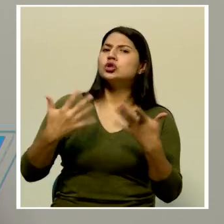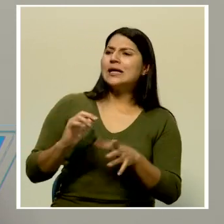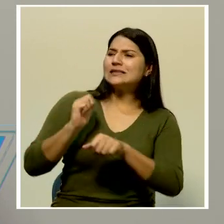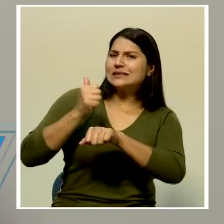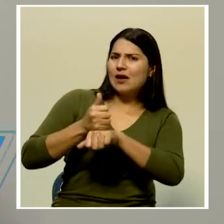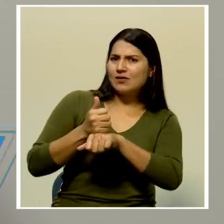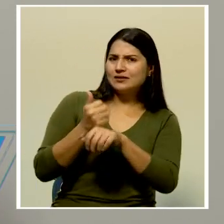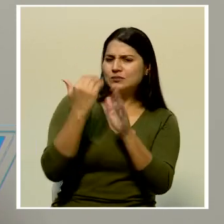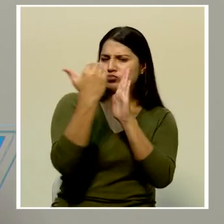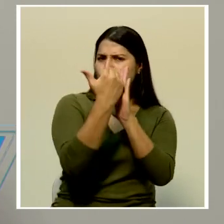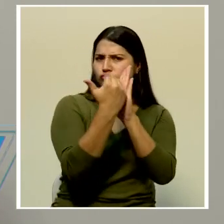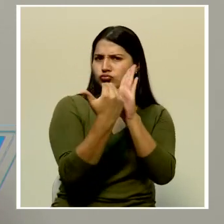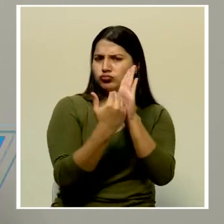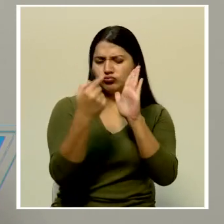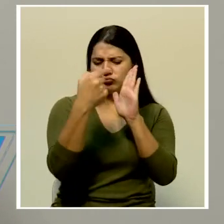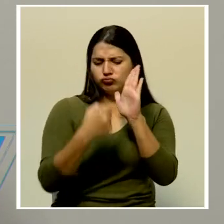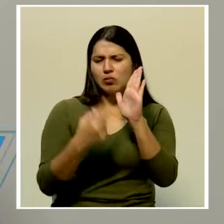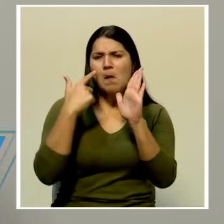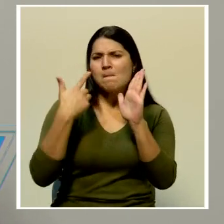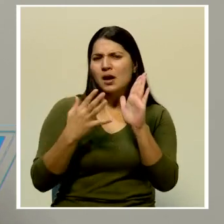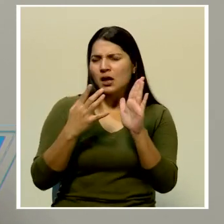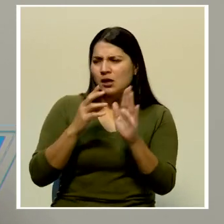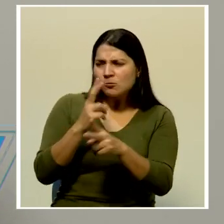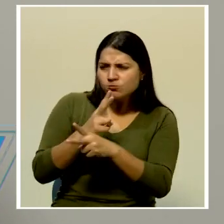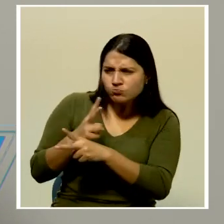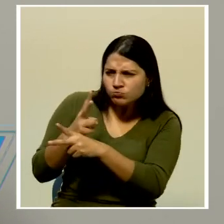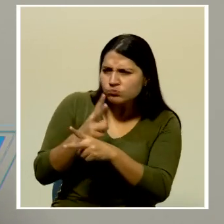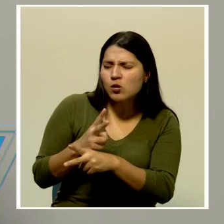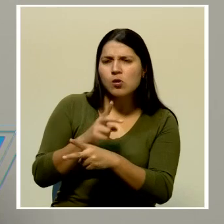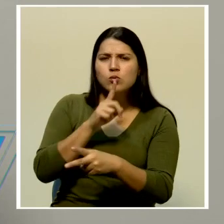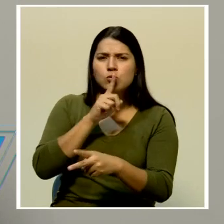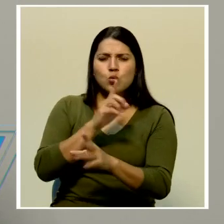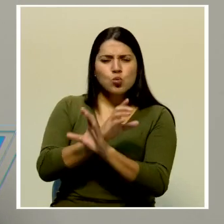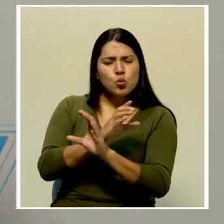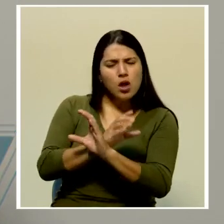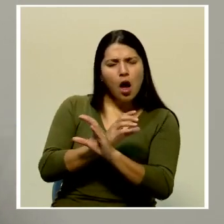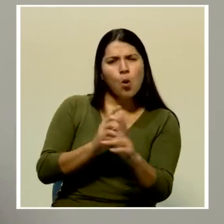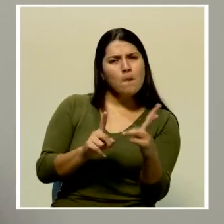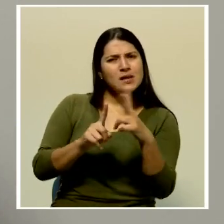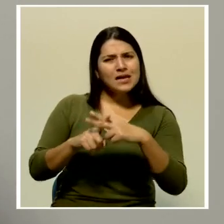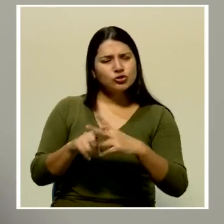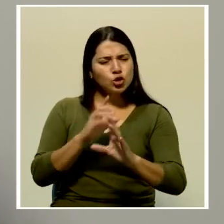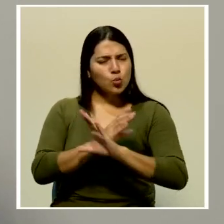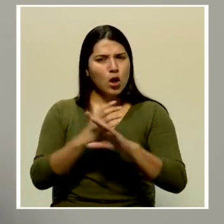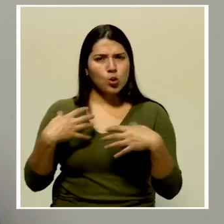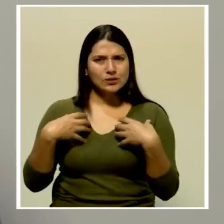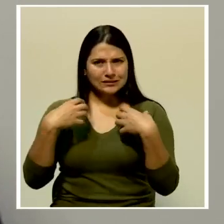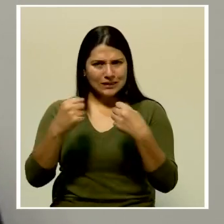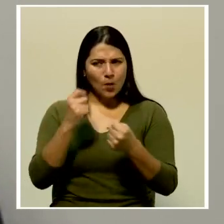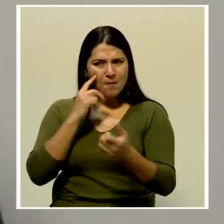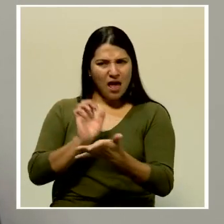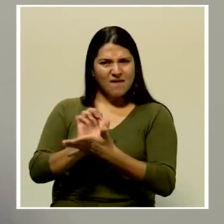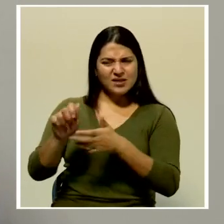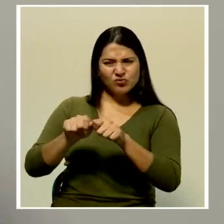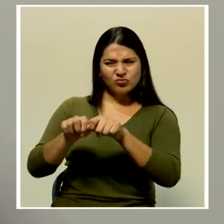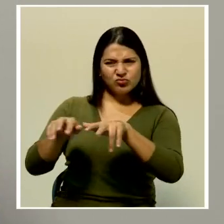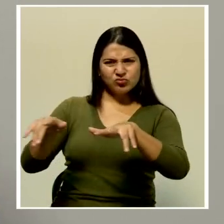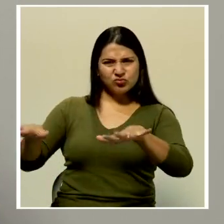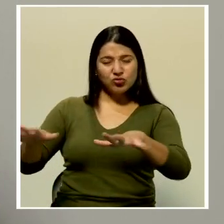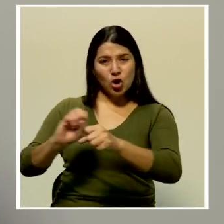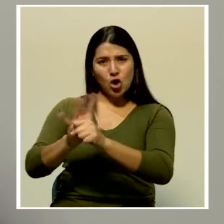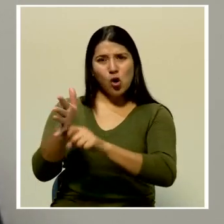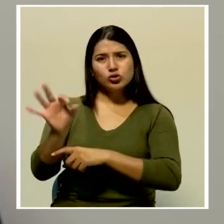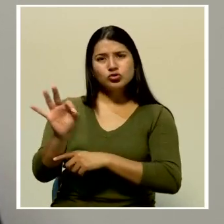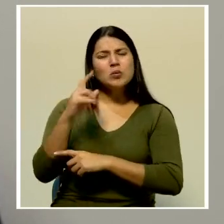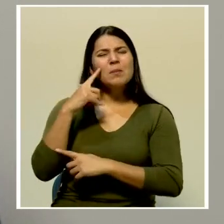garantizar el cumplimiento de las normas y las restricciones que sean necesarias para evitar el contagio del COVID-19 y para que la municipalidad pueda garantizar la